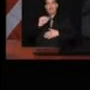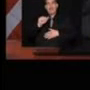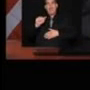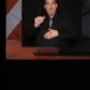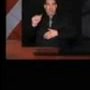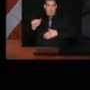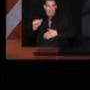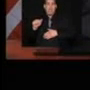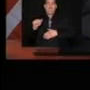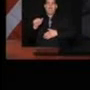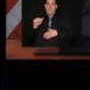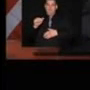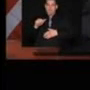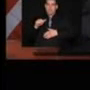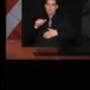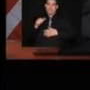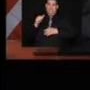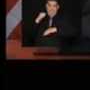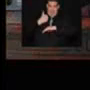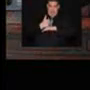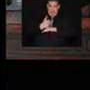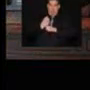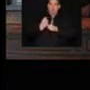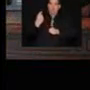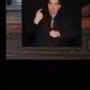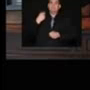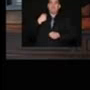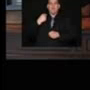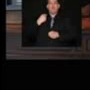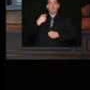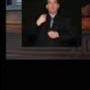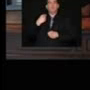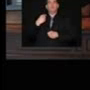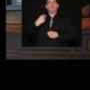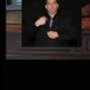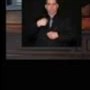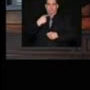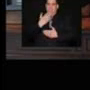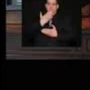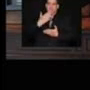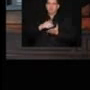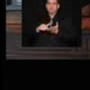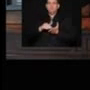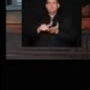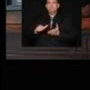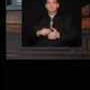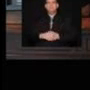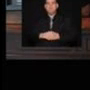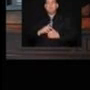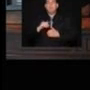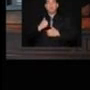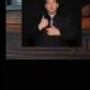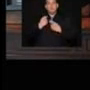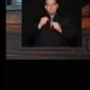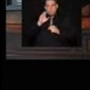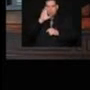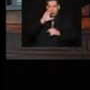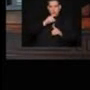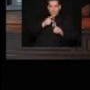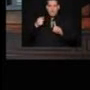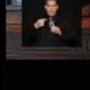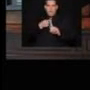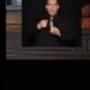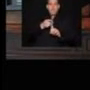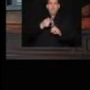pasado, lo enfrenté sin excusas. Identificamos mecanismos para reducir su impacto en tu factura y